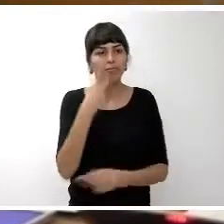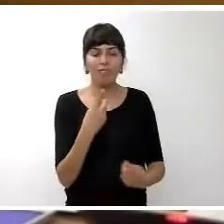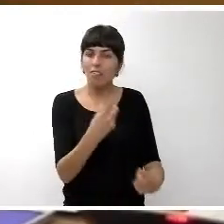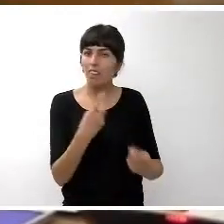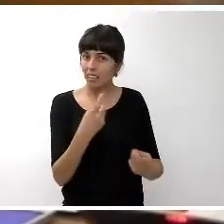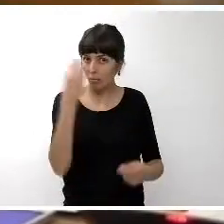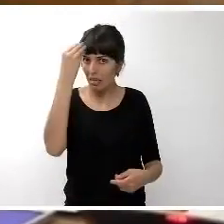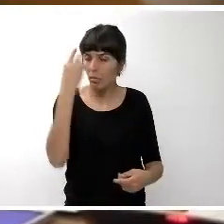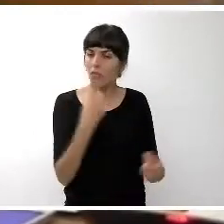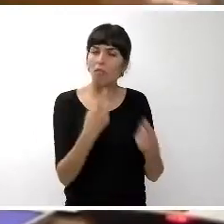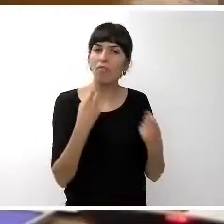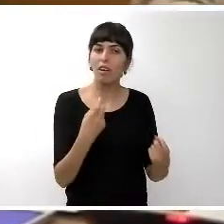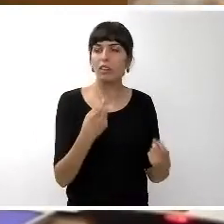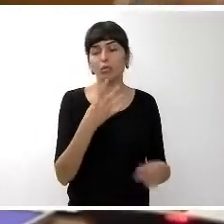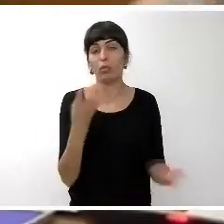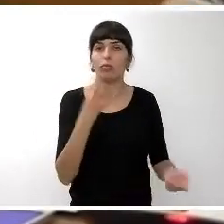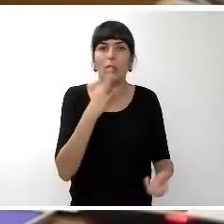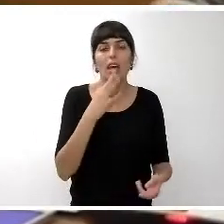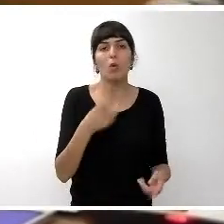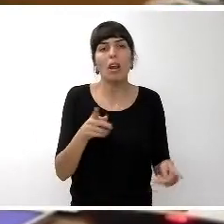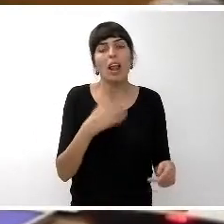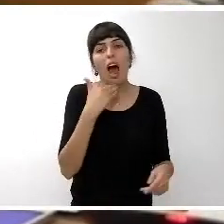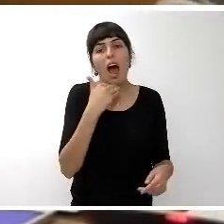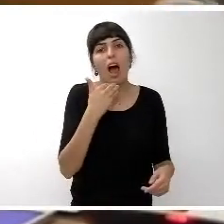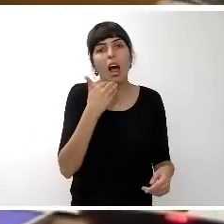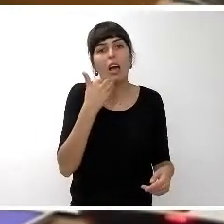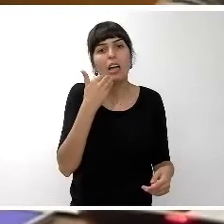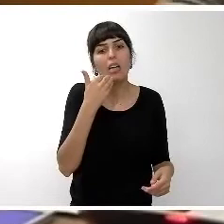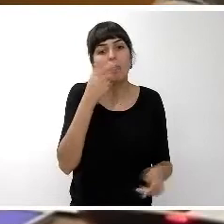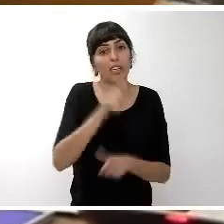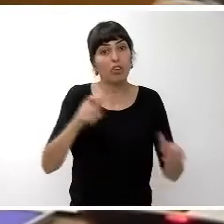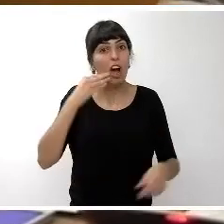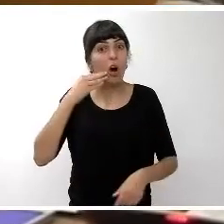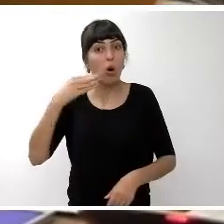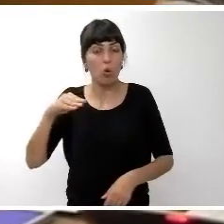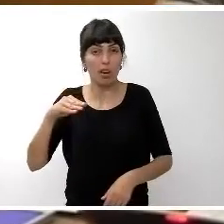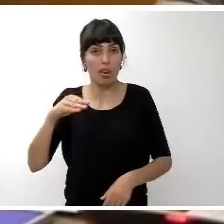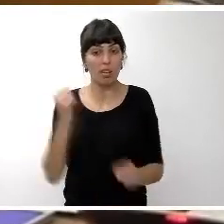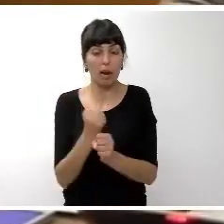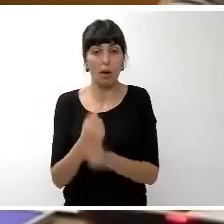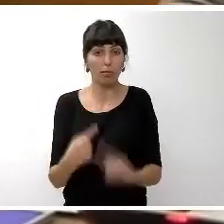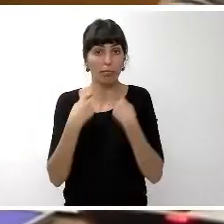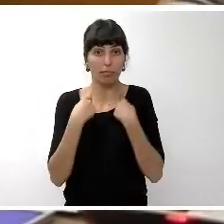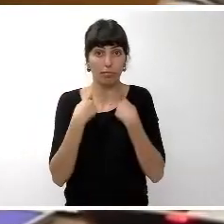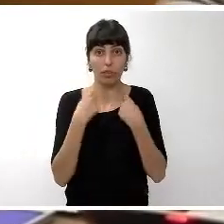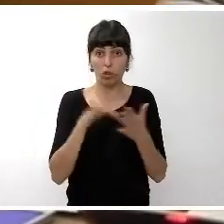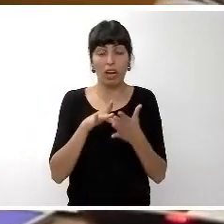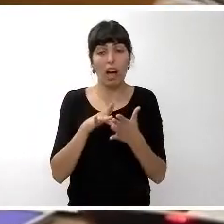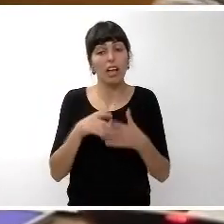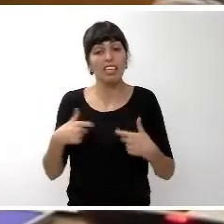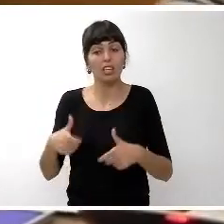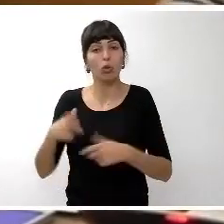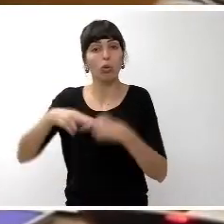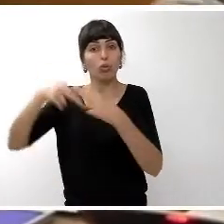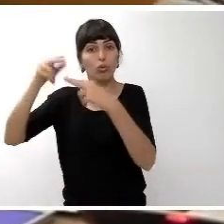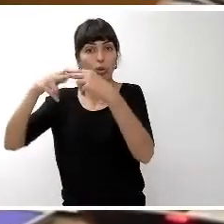estamos seguimos perdiendo la oportunidad de que una parte importante de esa gente joven que perdió su empleo hace algunos años en el sector de la construcción se